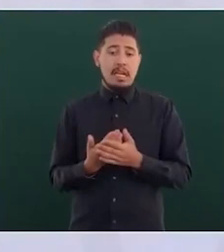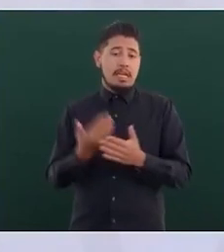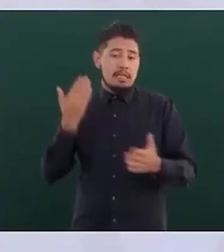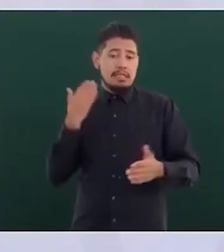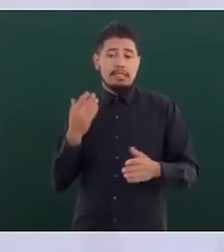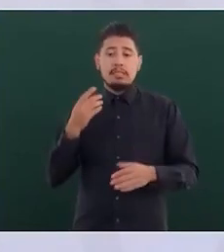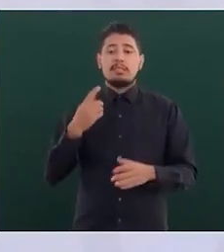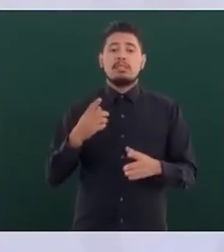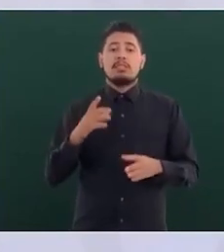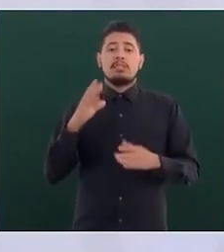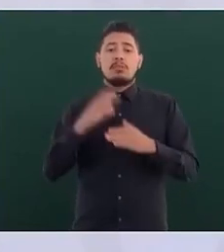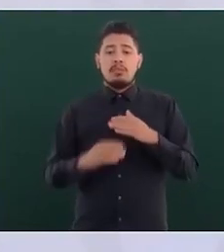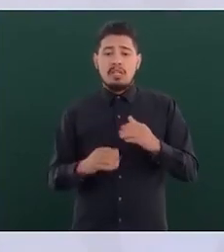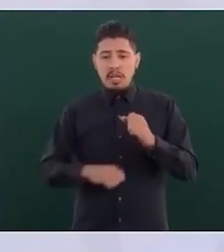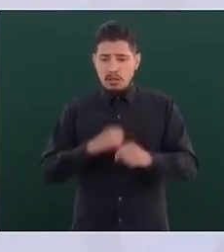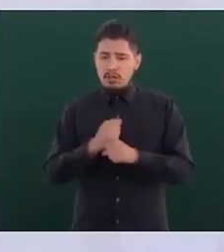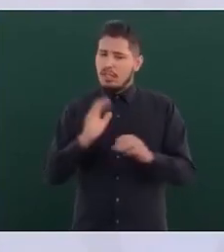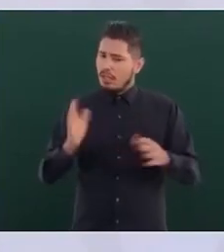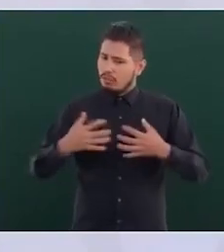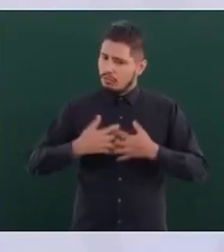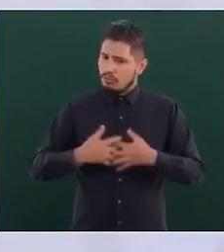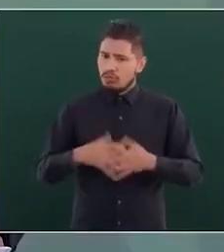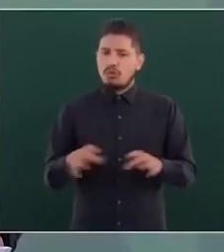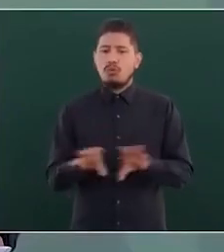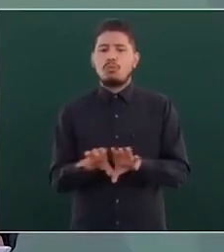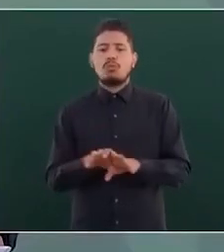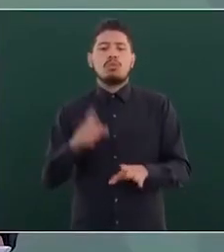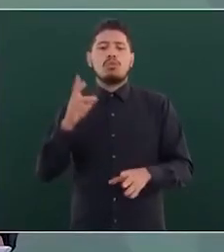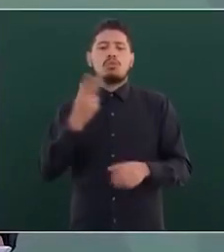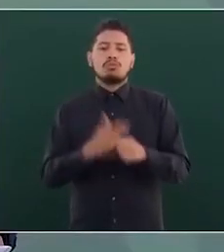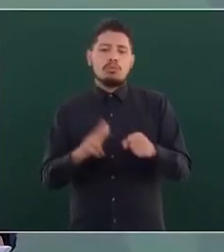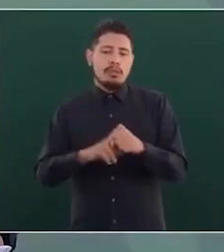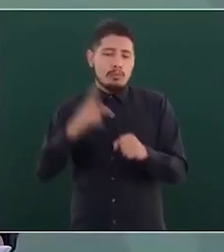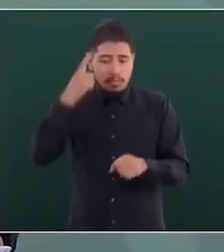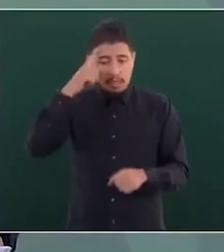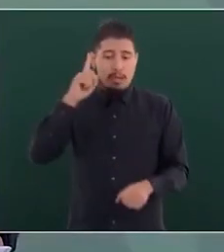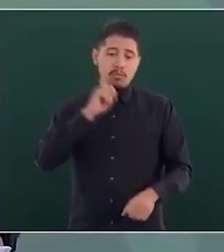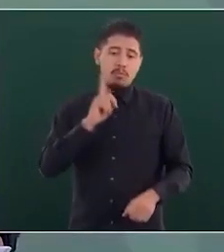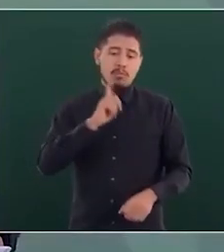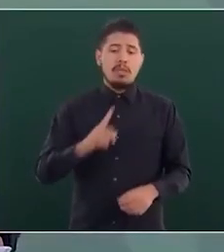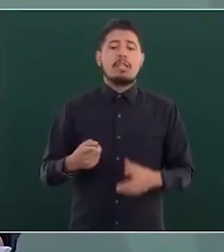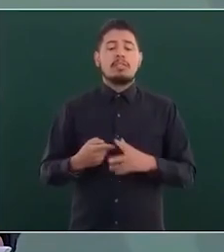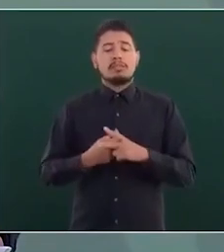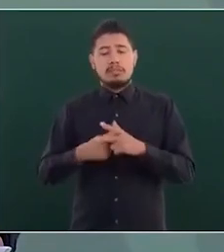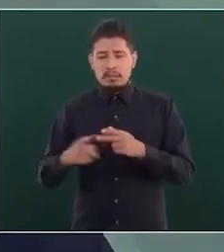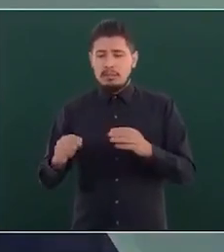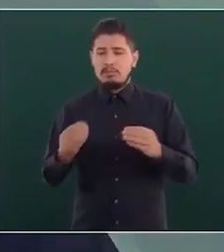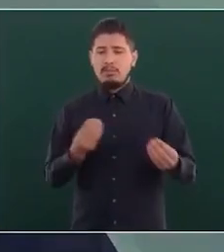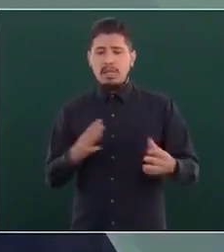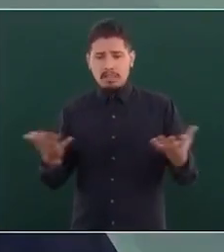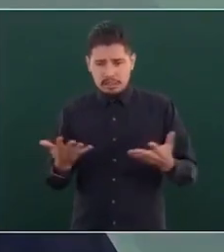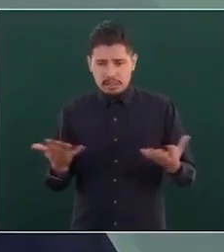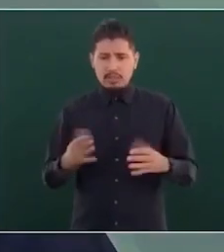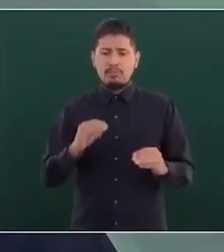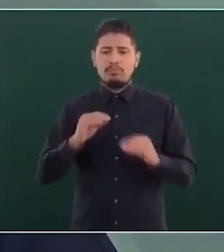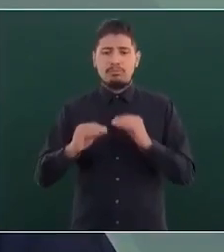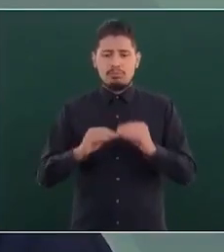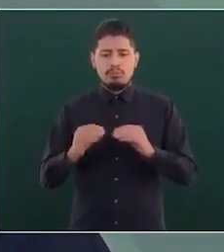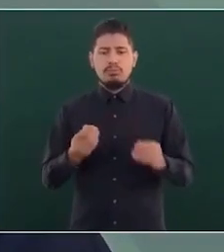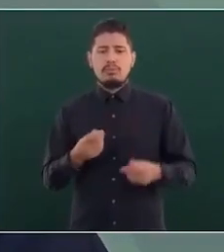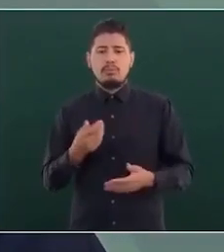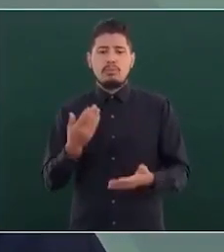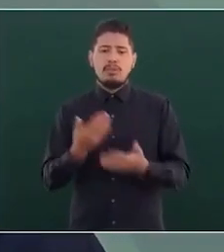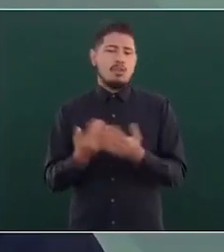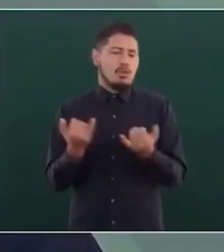de que termine el año ya va a funcionar como hospital de la mujer y en tanto se siguen haciendo los trámites eso va a pasar